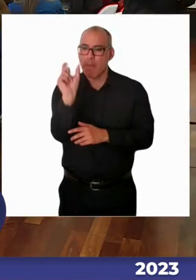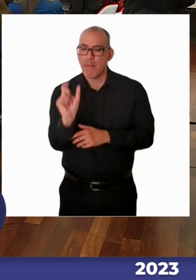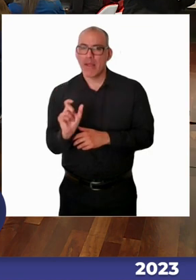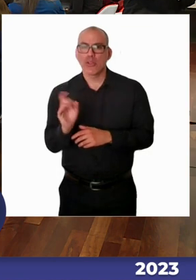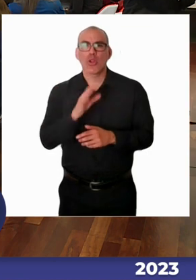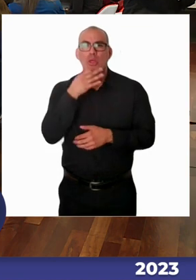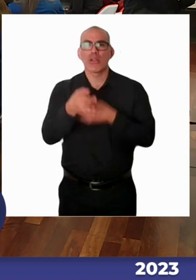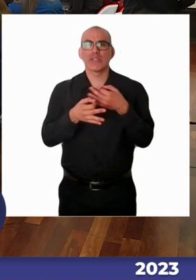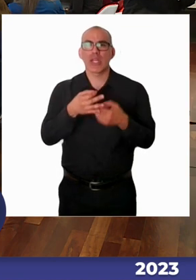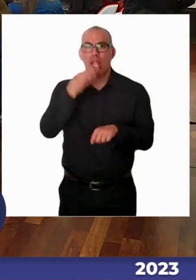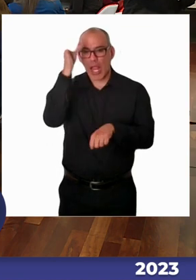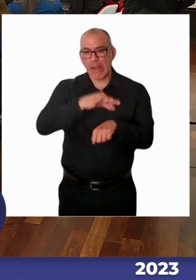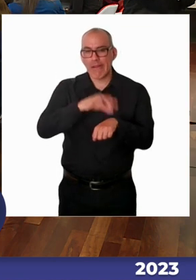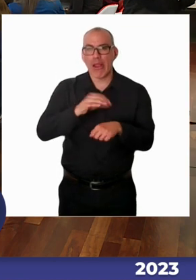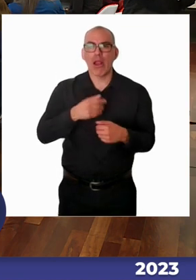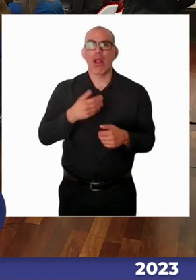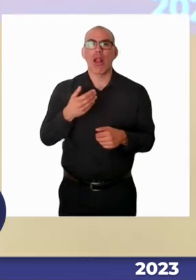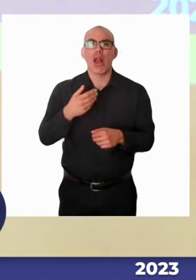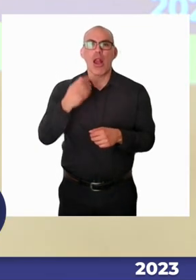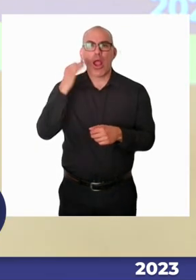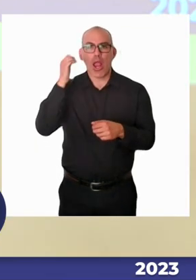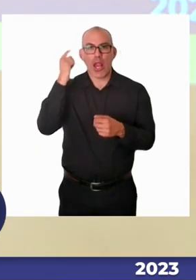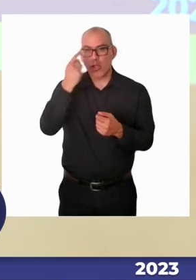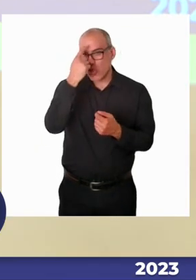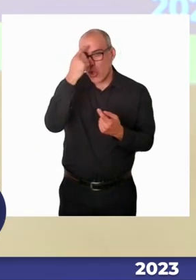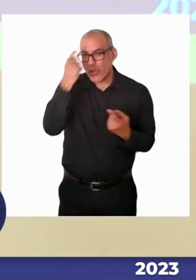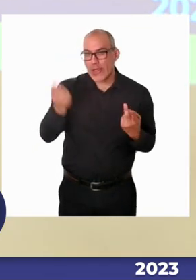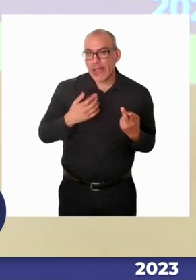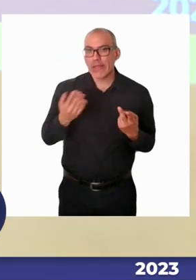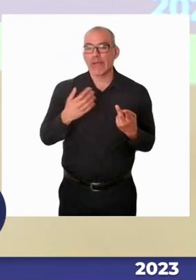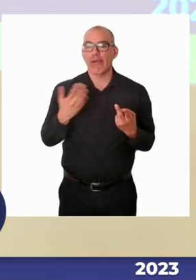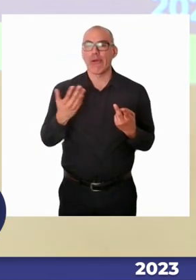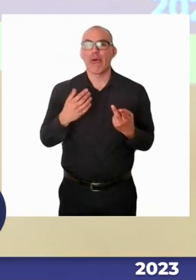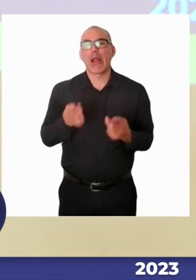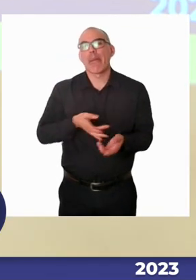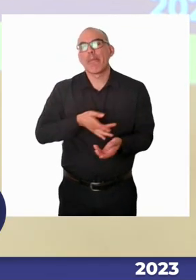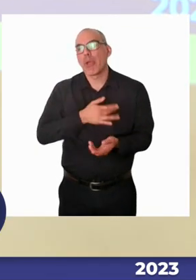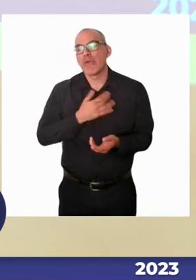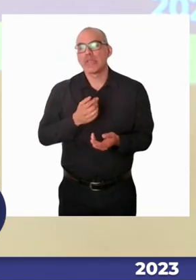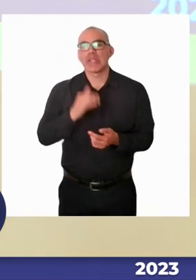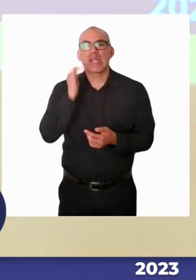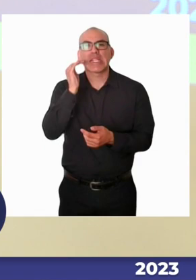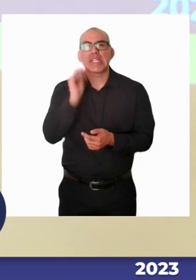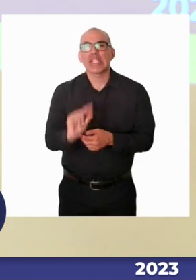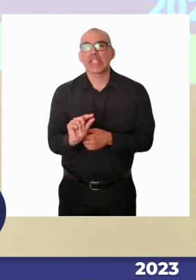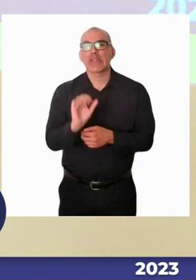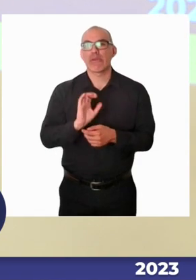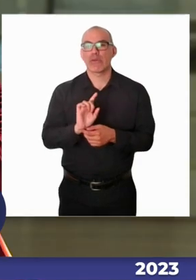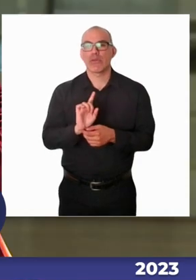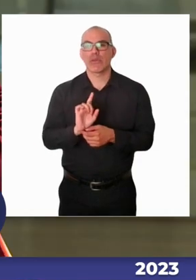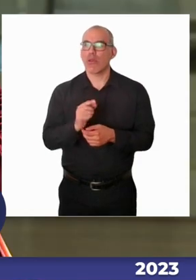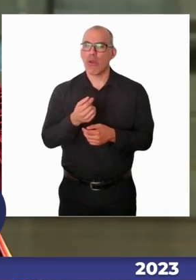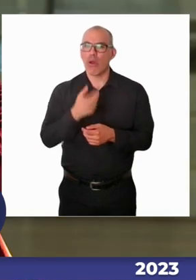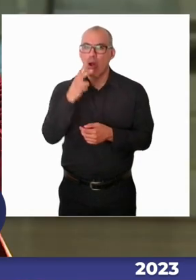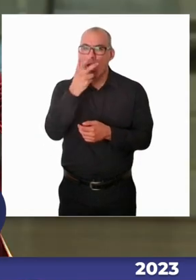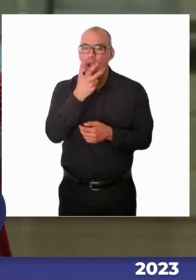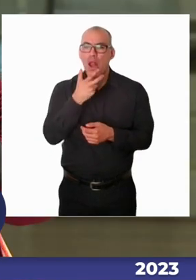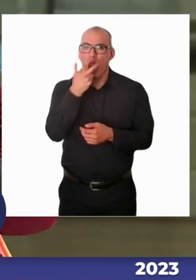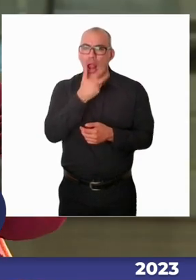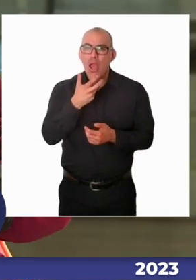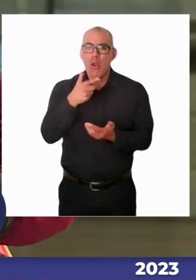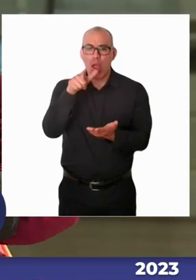se acoja desde los directivos de los colegios hacia abajo. De levantar un currículum y identificar, ok, este profesor